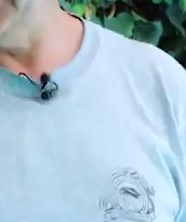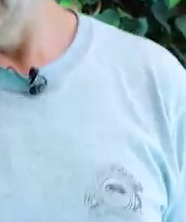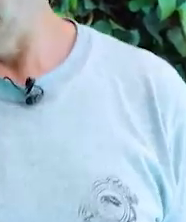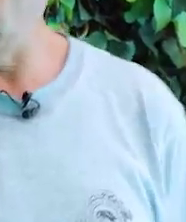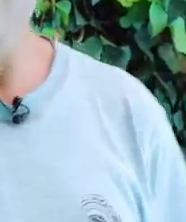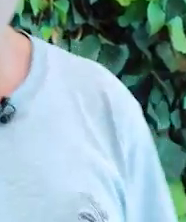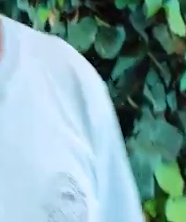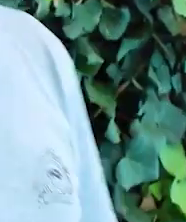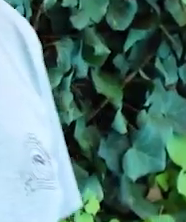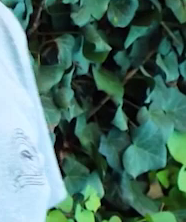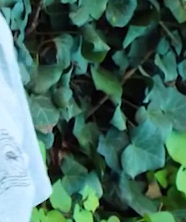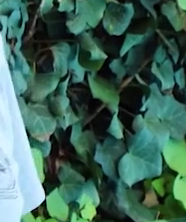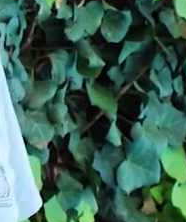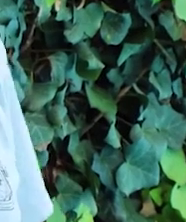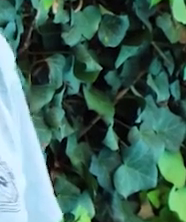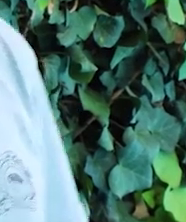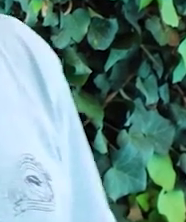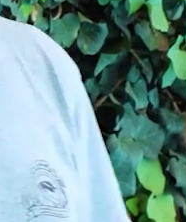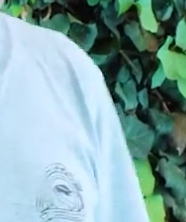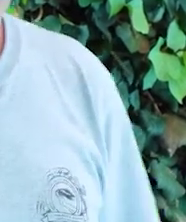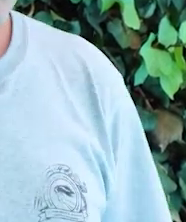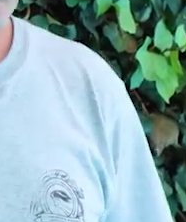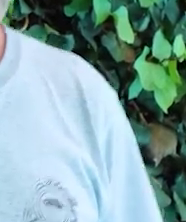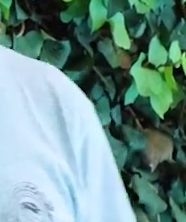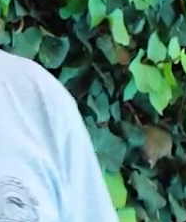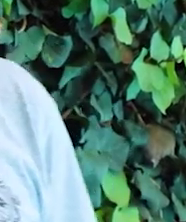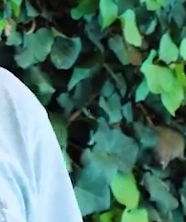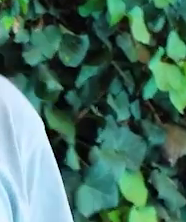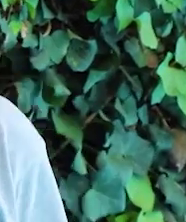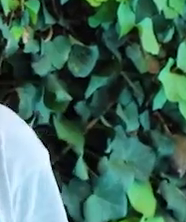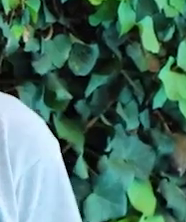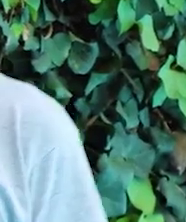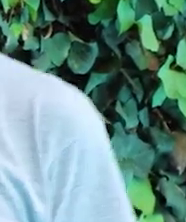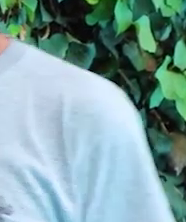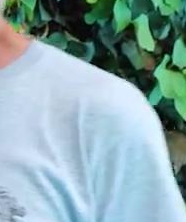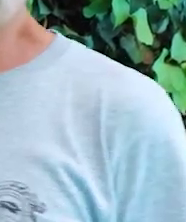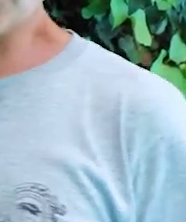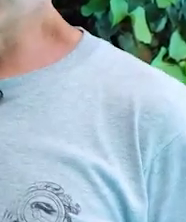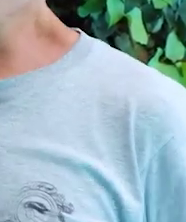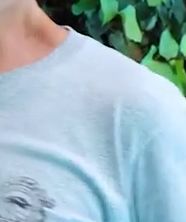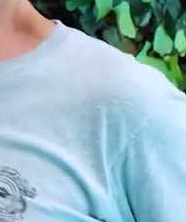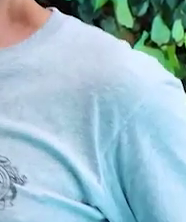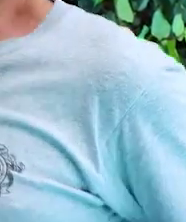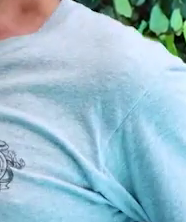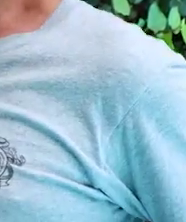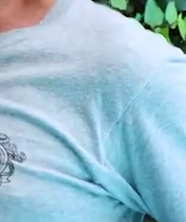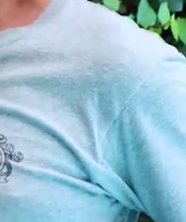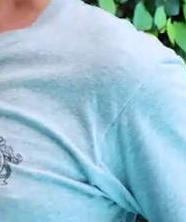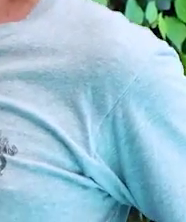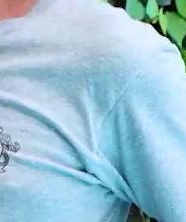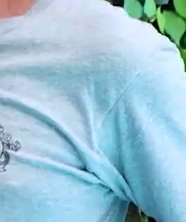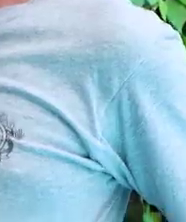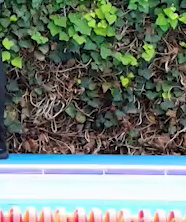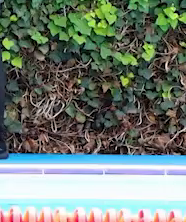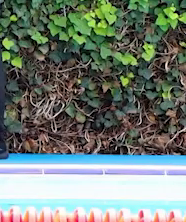a hacer, Jair? Nos vamos a acostar y nos vamos a poner boca arriba, poniendo los codos